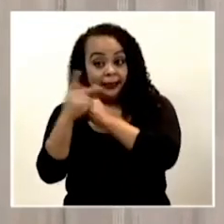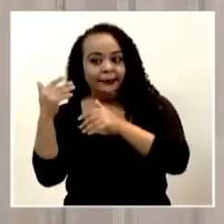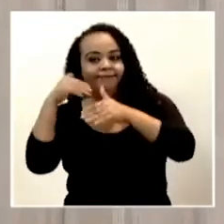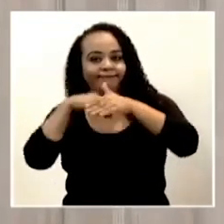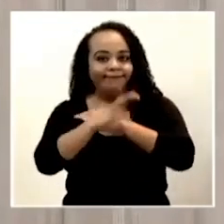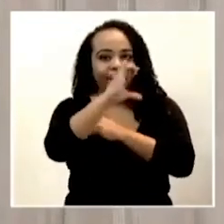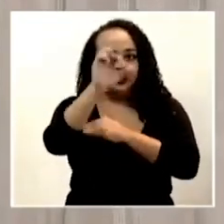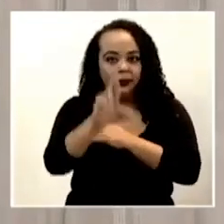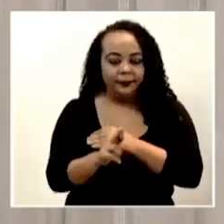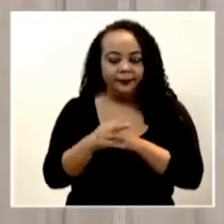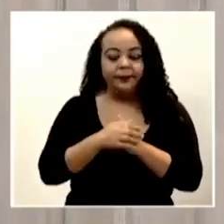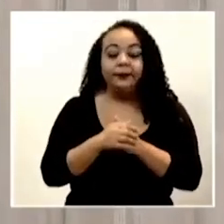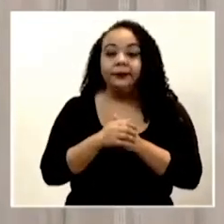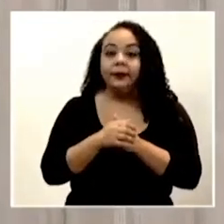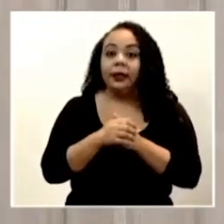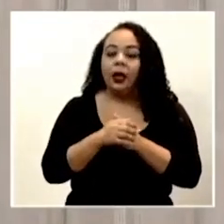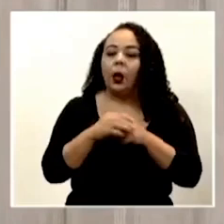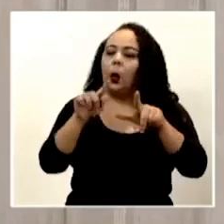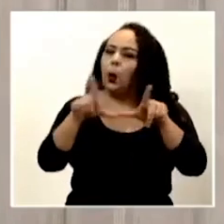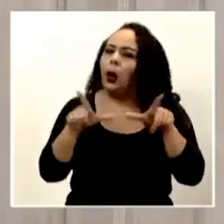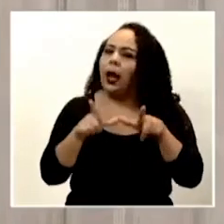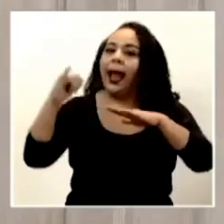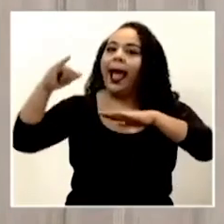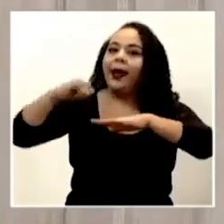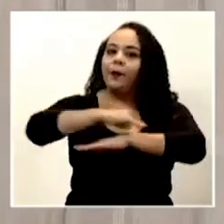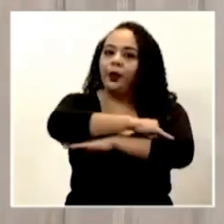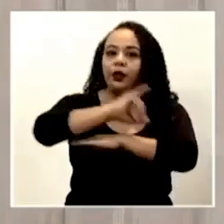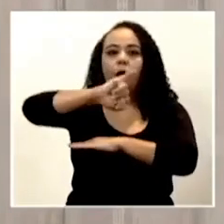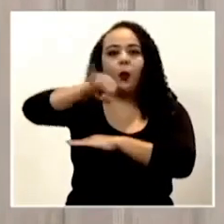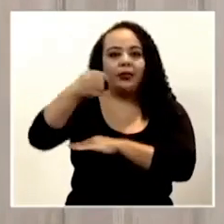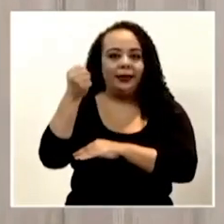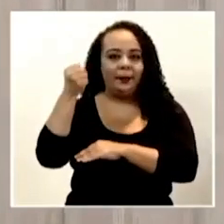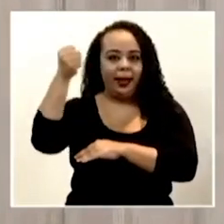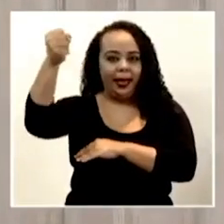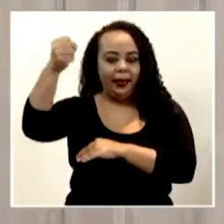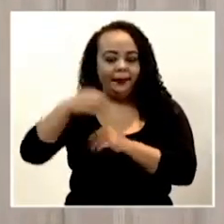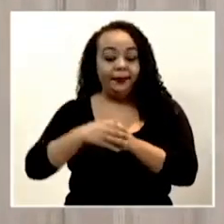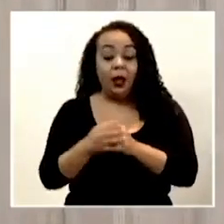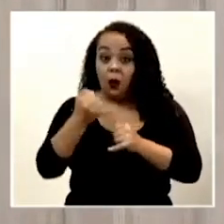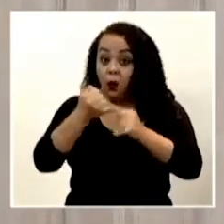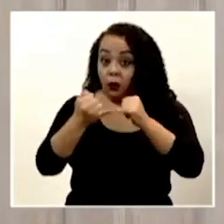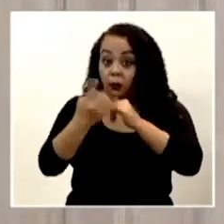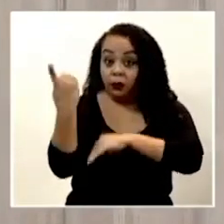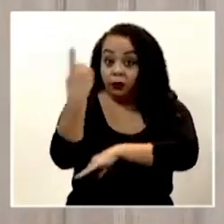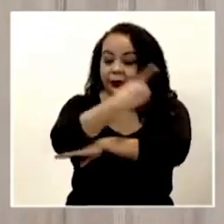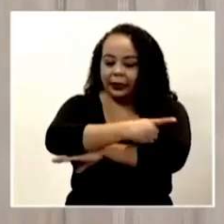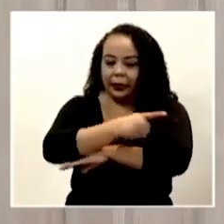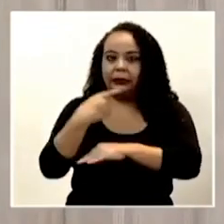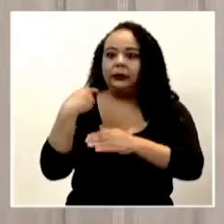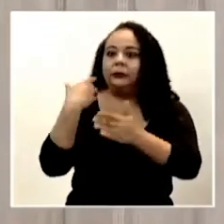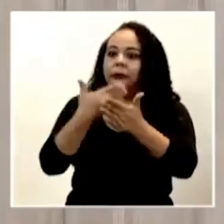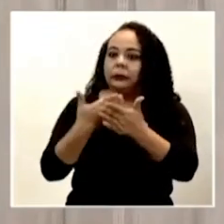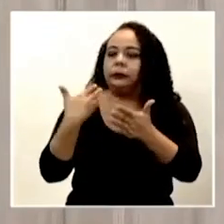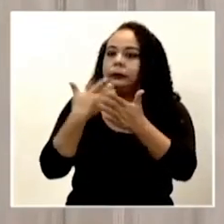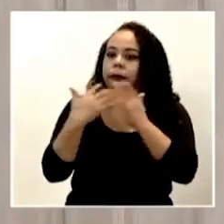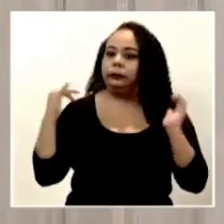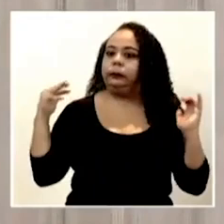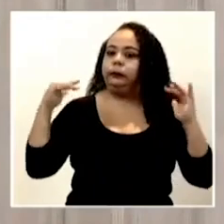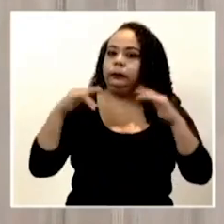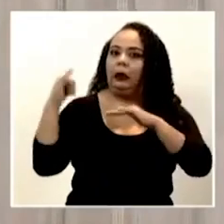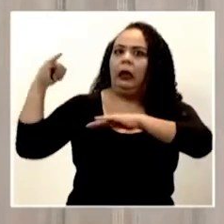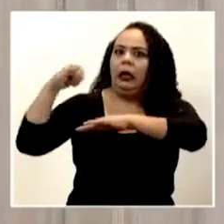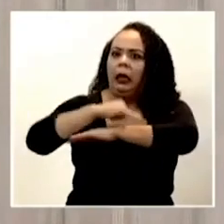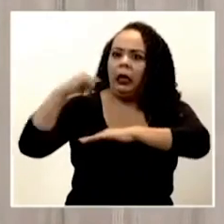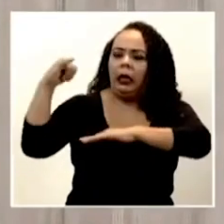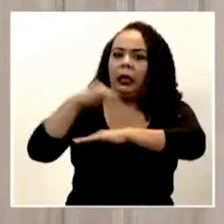Empiezo con el punto del aeropuerto Juan Santa María. En los últimos días ha llegado una gran cantidad de aviones